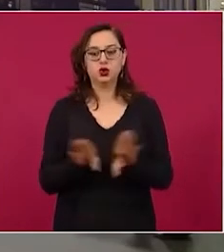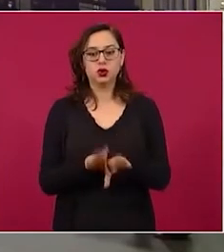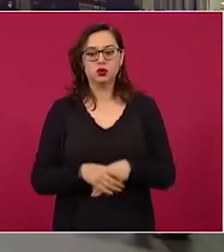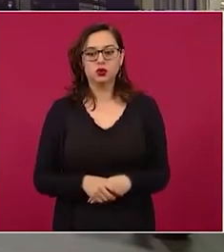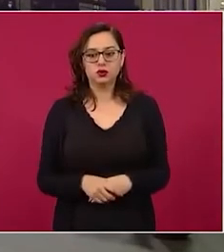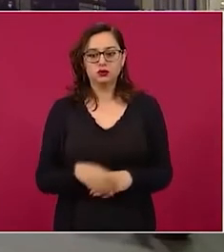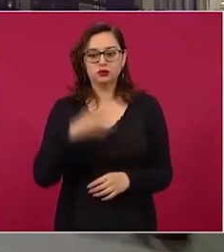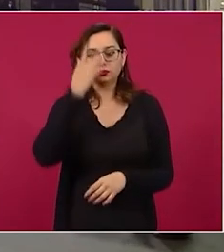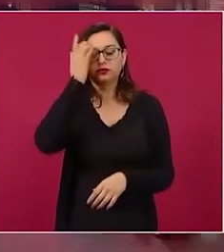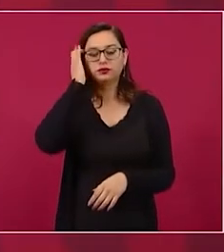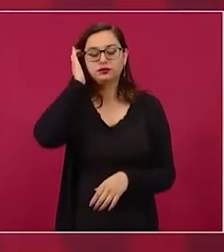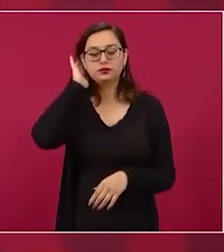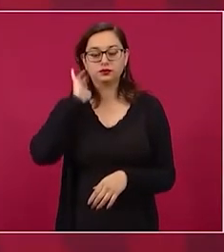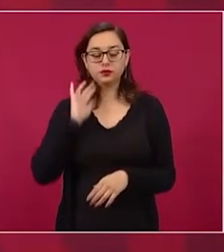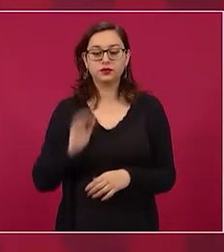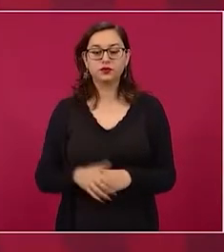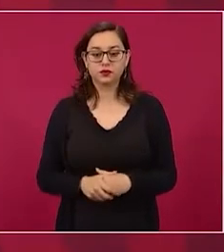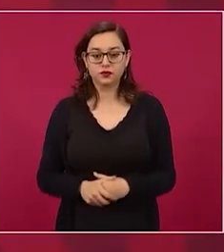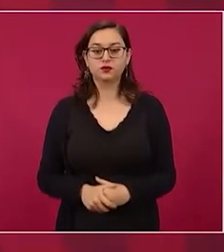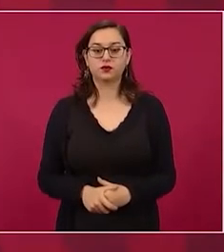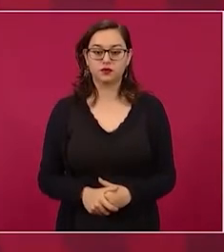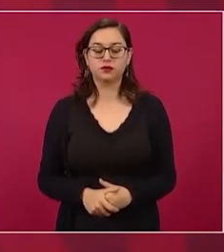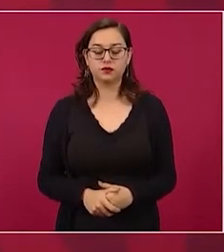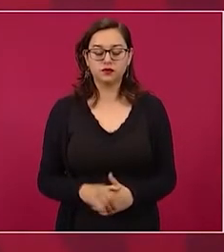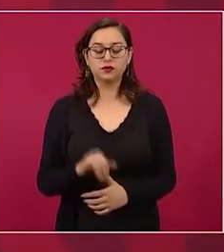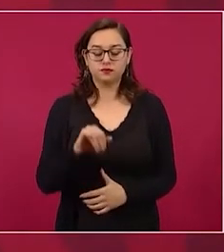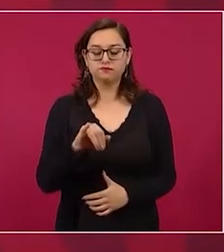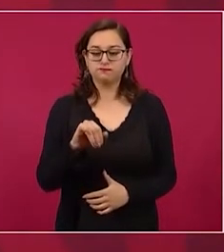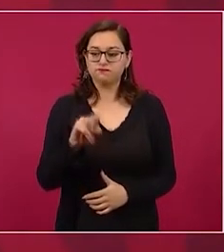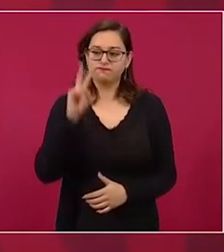lamentable lo que sucedió con la compañera.